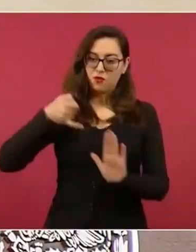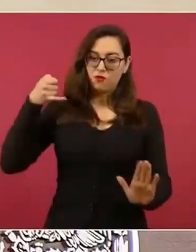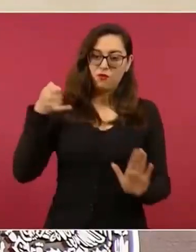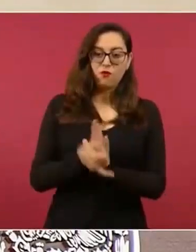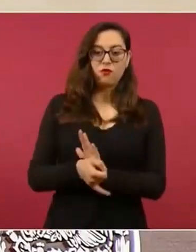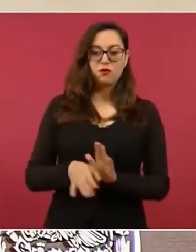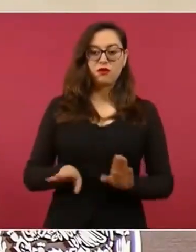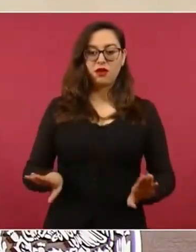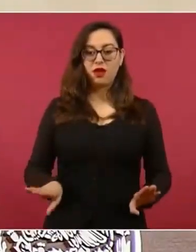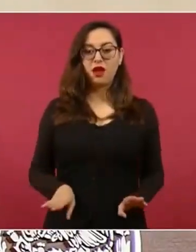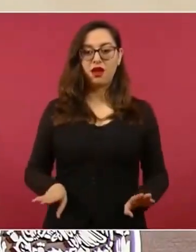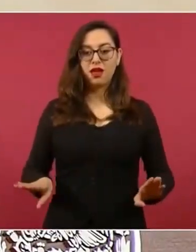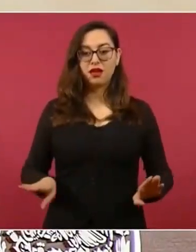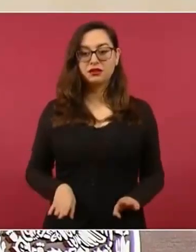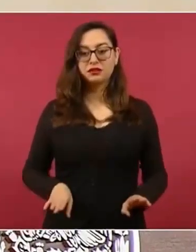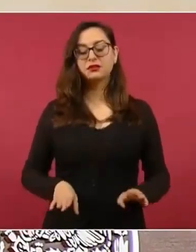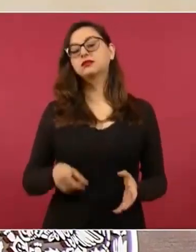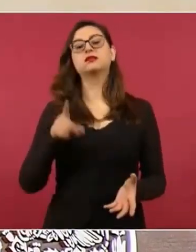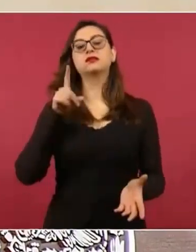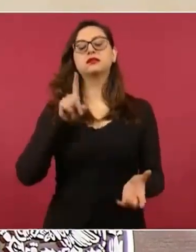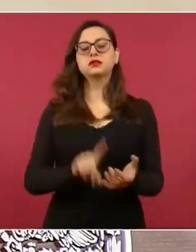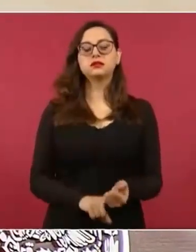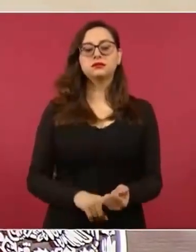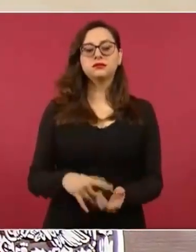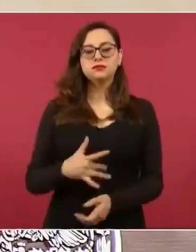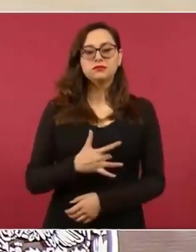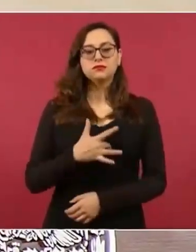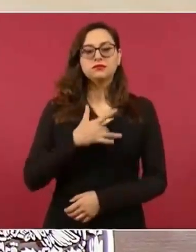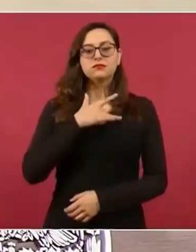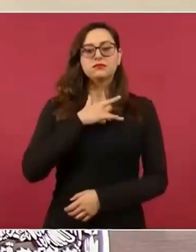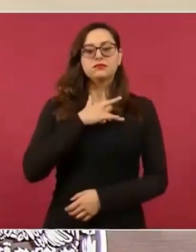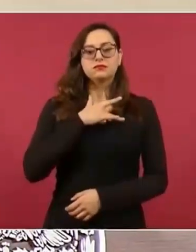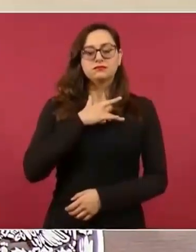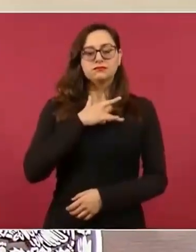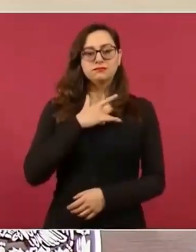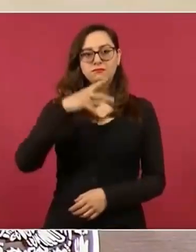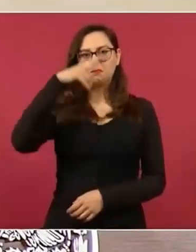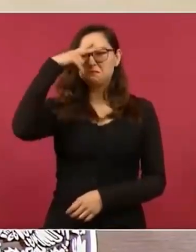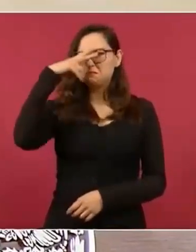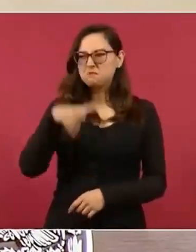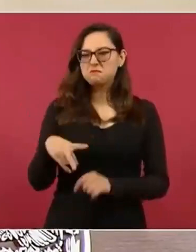de México.